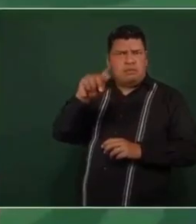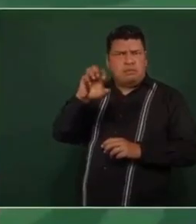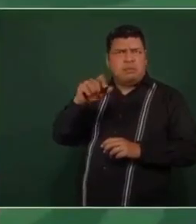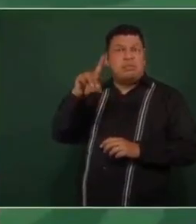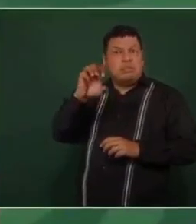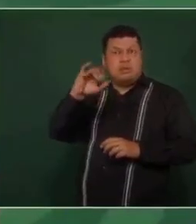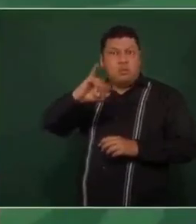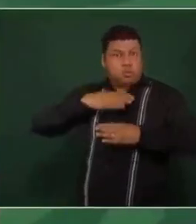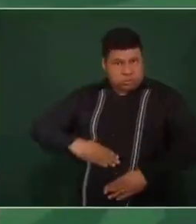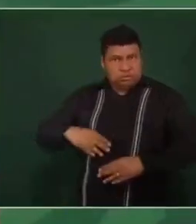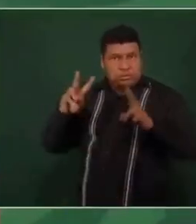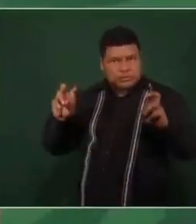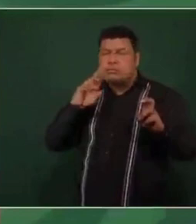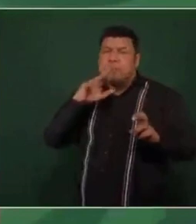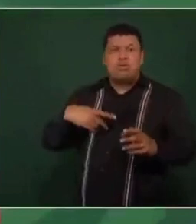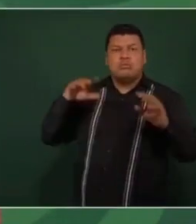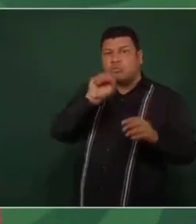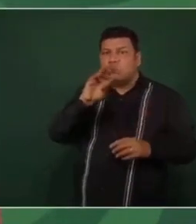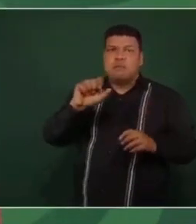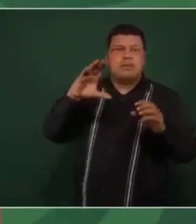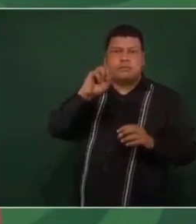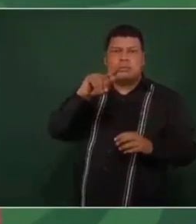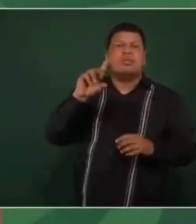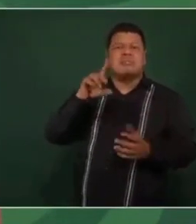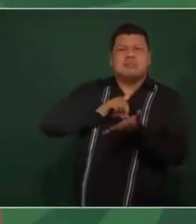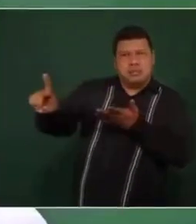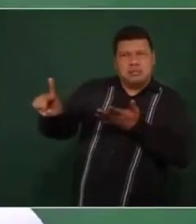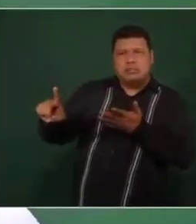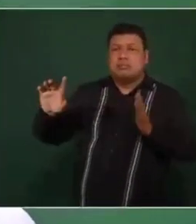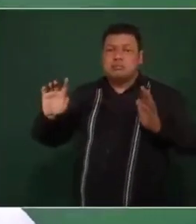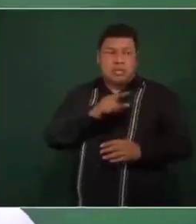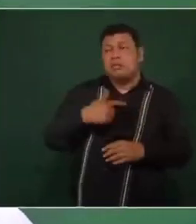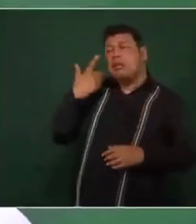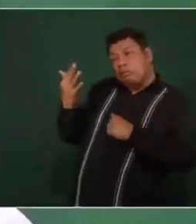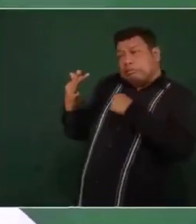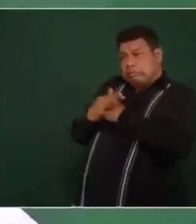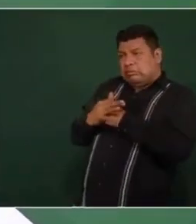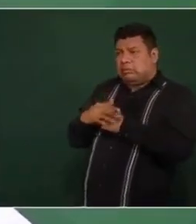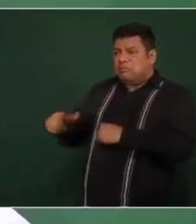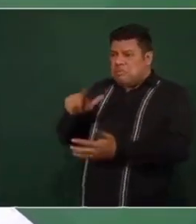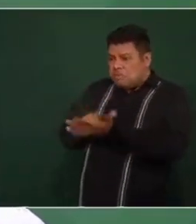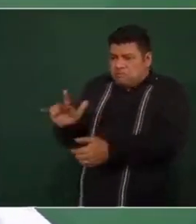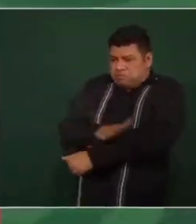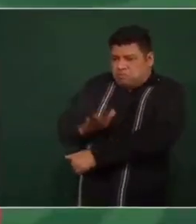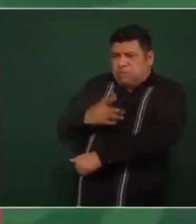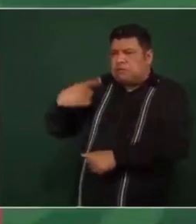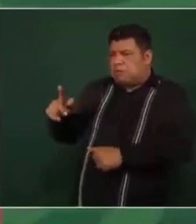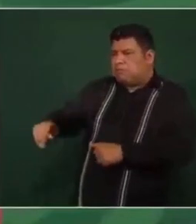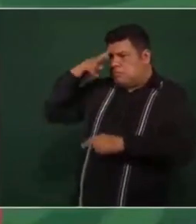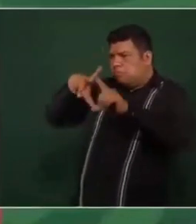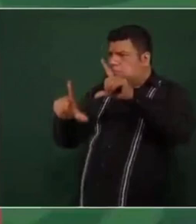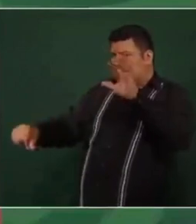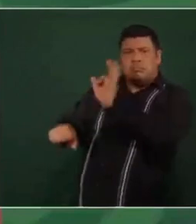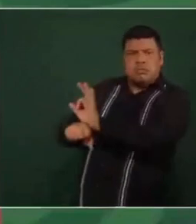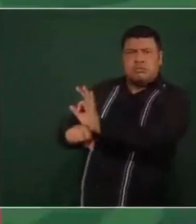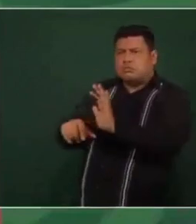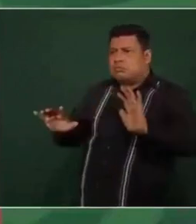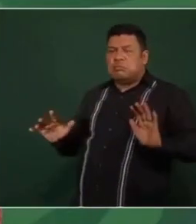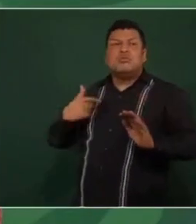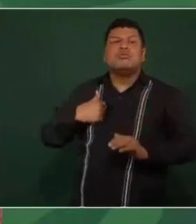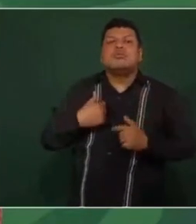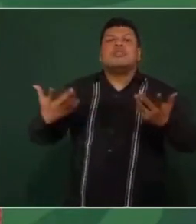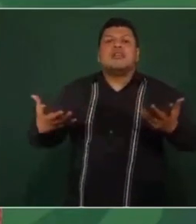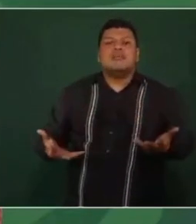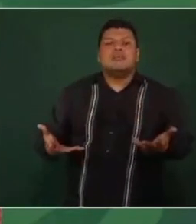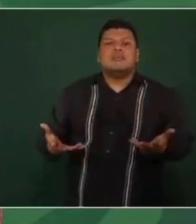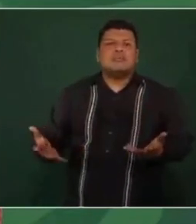Suprema Corte del Derecho o algo así. Pero si se declara inconstitucional la ley eléctrica, que es para beneficio del pueblo, pues entonces tendría yo que